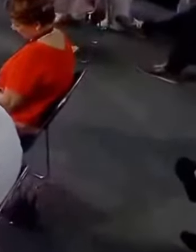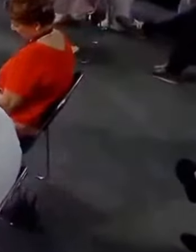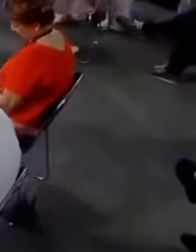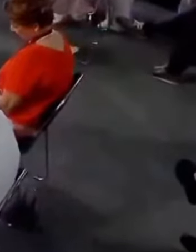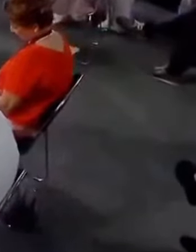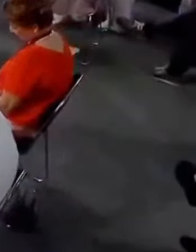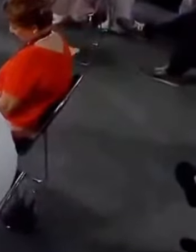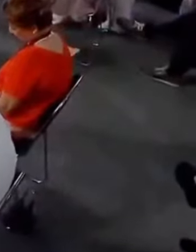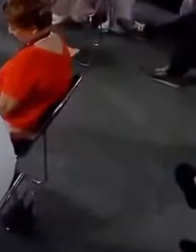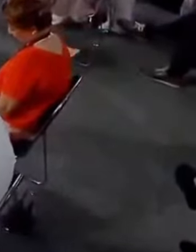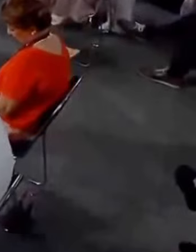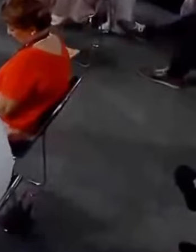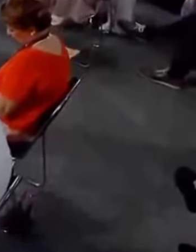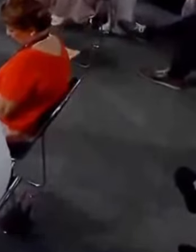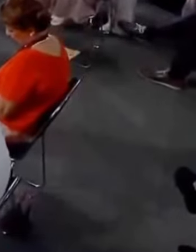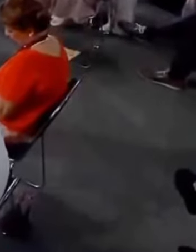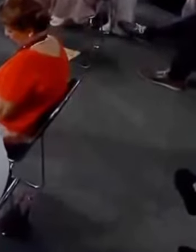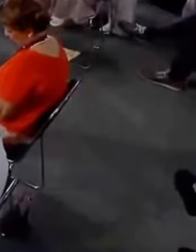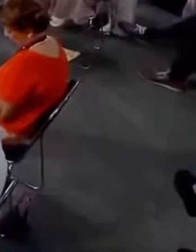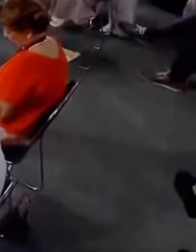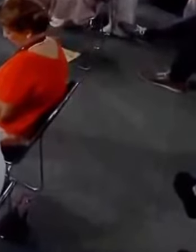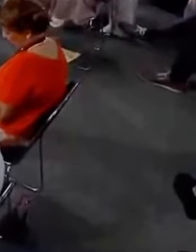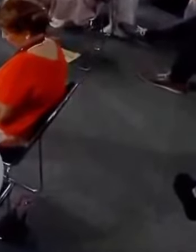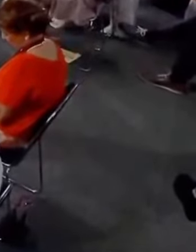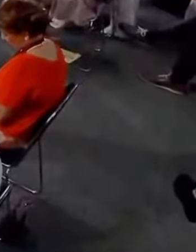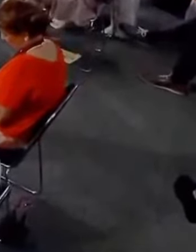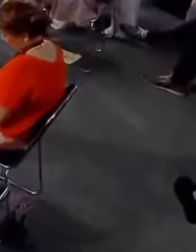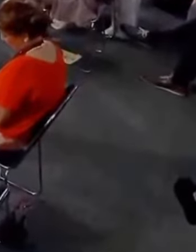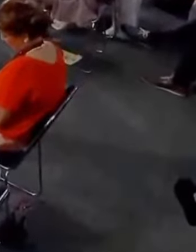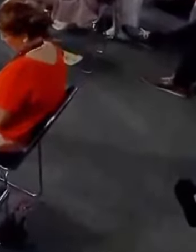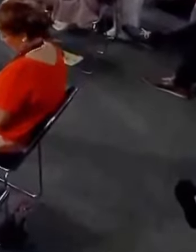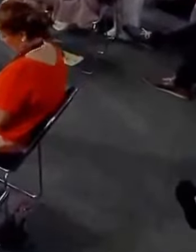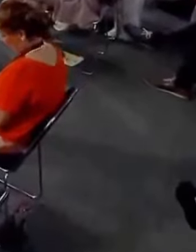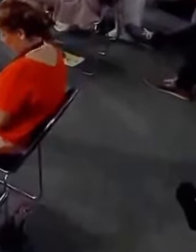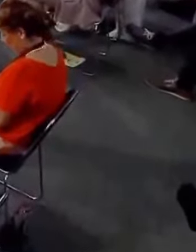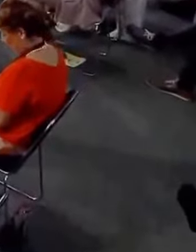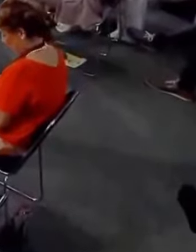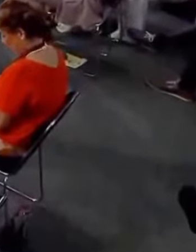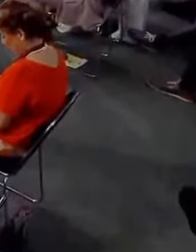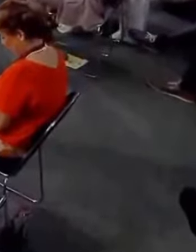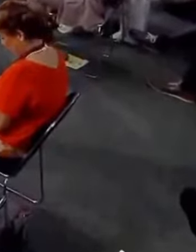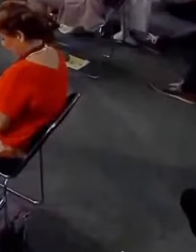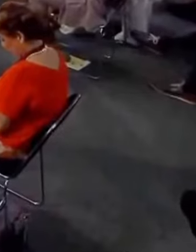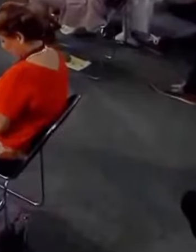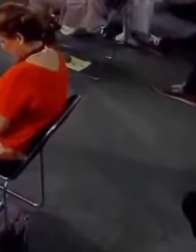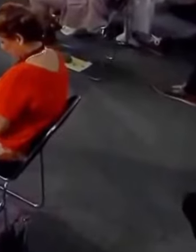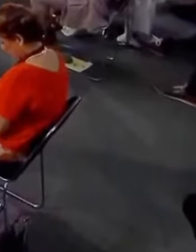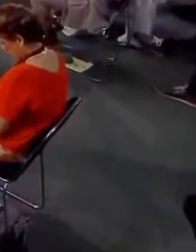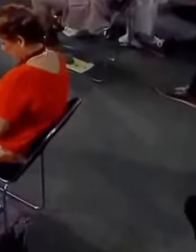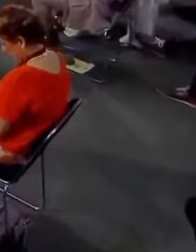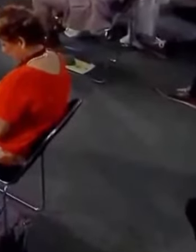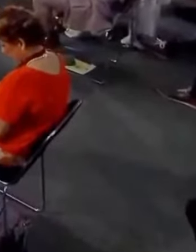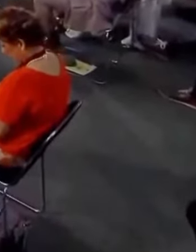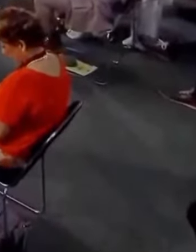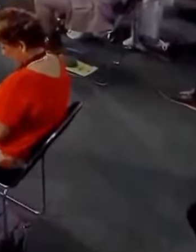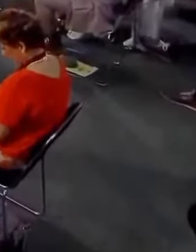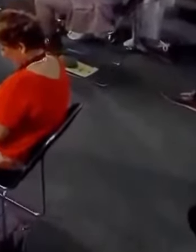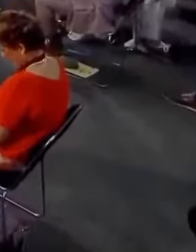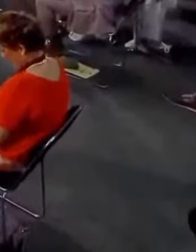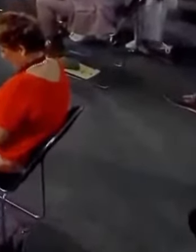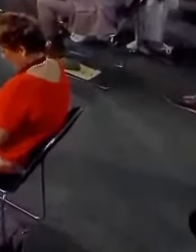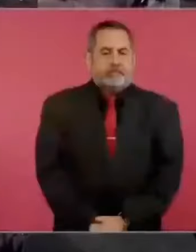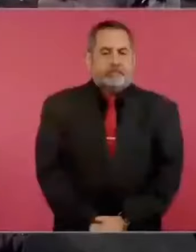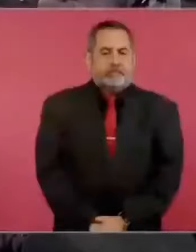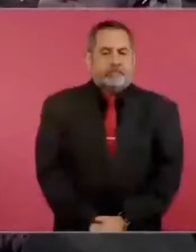Primero, se integraron la mayor parte de los sindicatos nacionales, fíjense, surgió la CTM